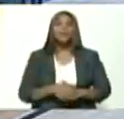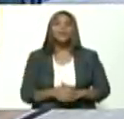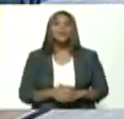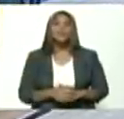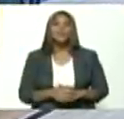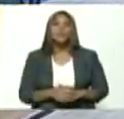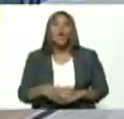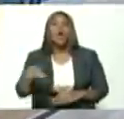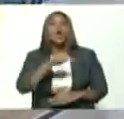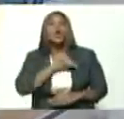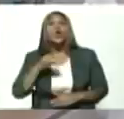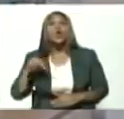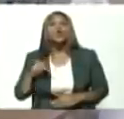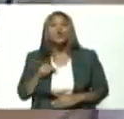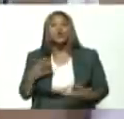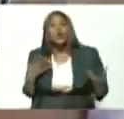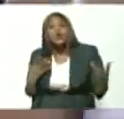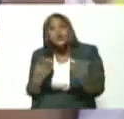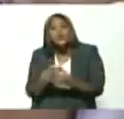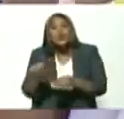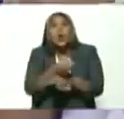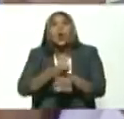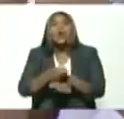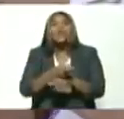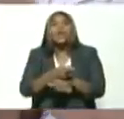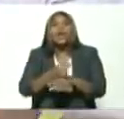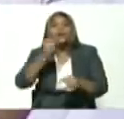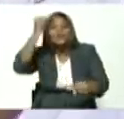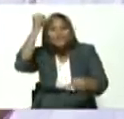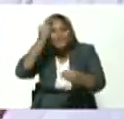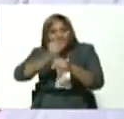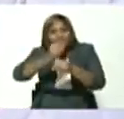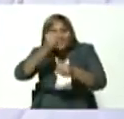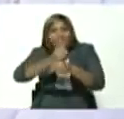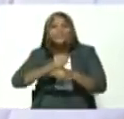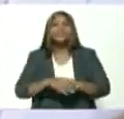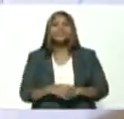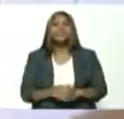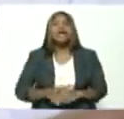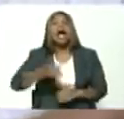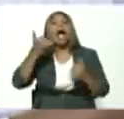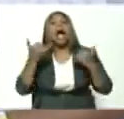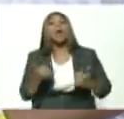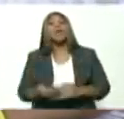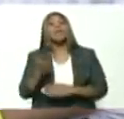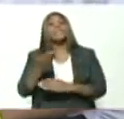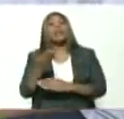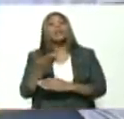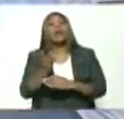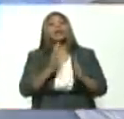nosotros vamos con el gobierno obrero ahora es muy importante la agenda